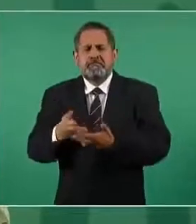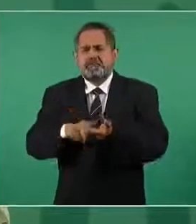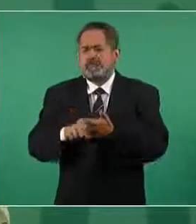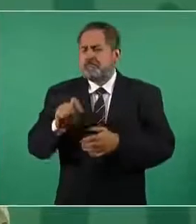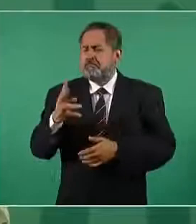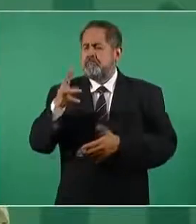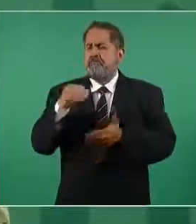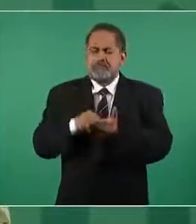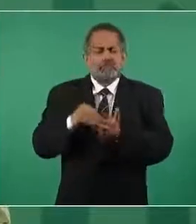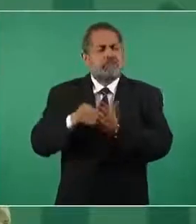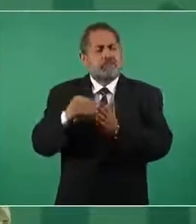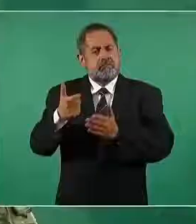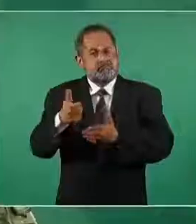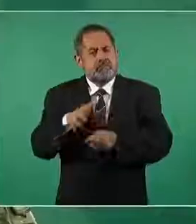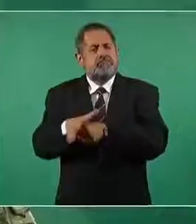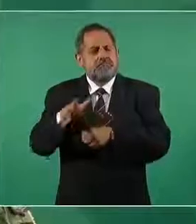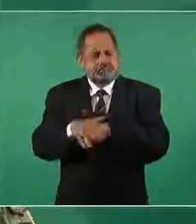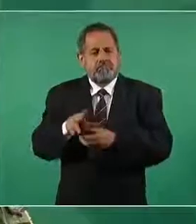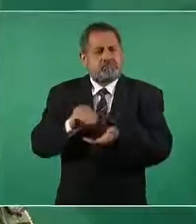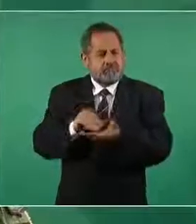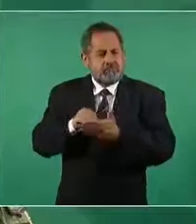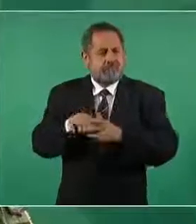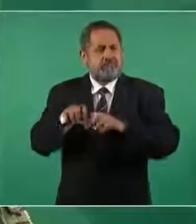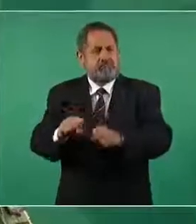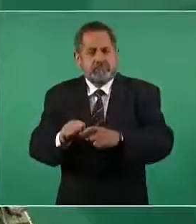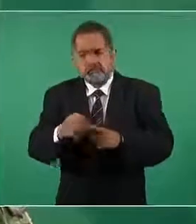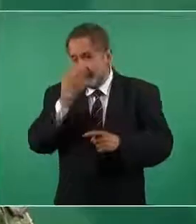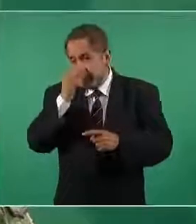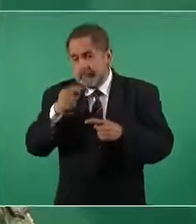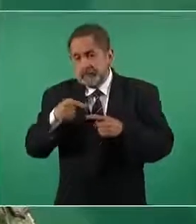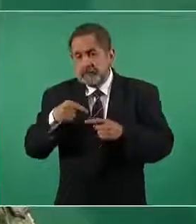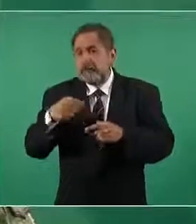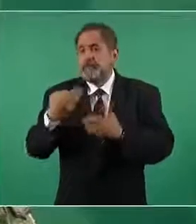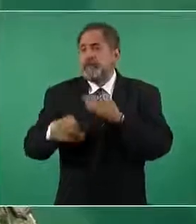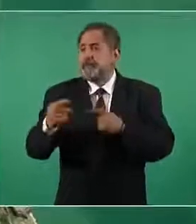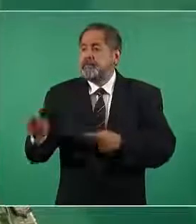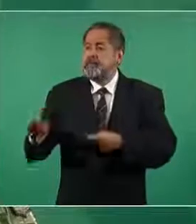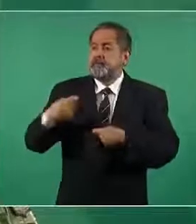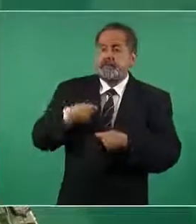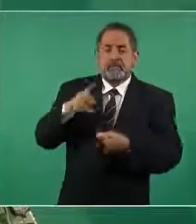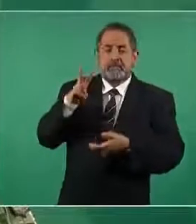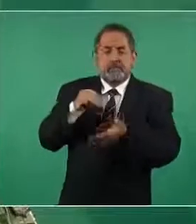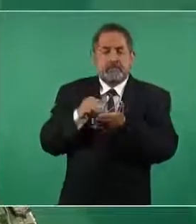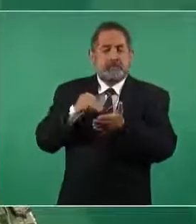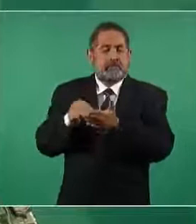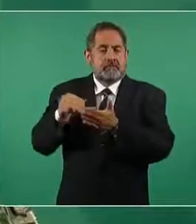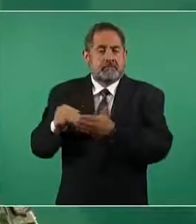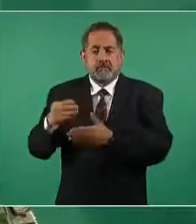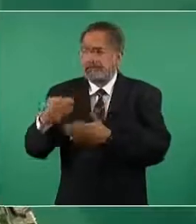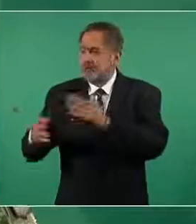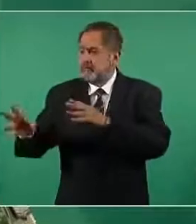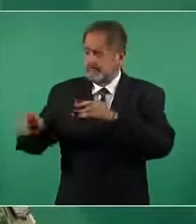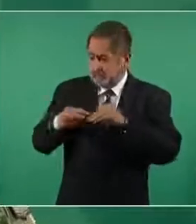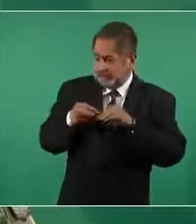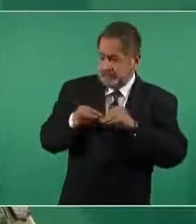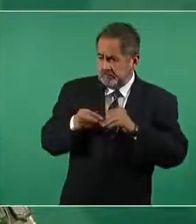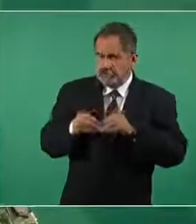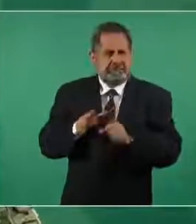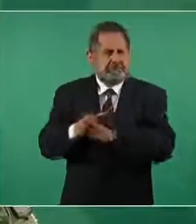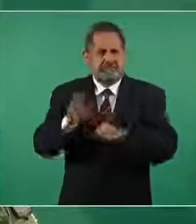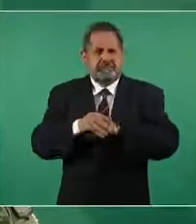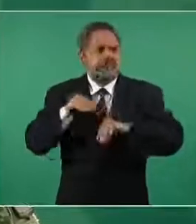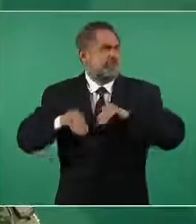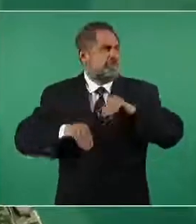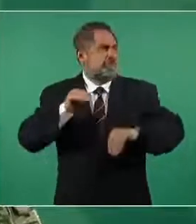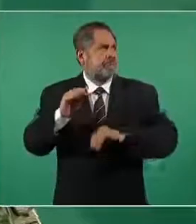mil millones de pesos disponibles y solamente restan por entregarnos tres mil millones al finalizar el año y con eso estaremos